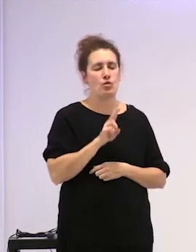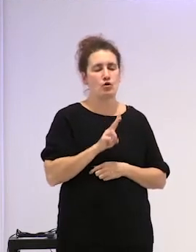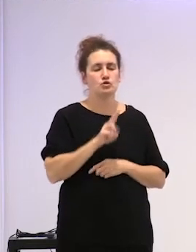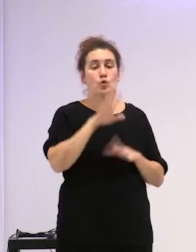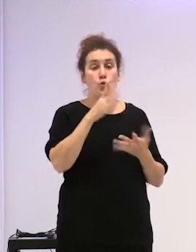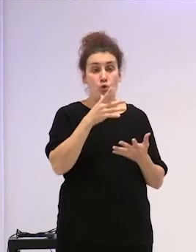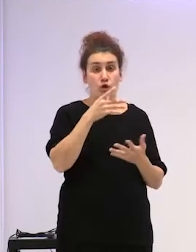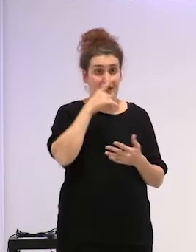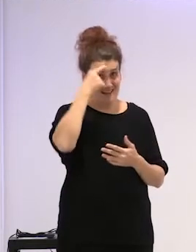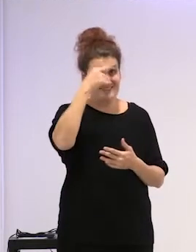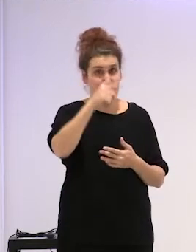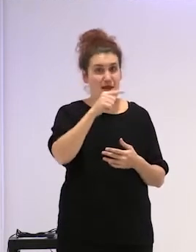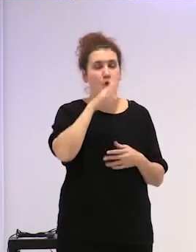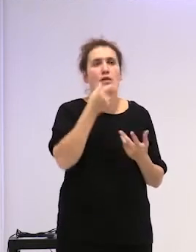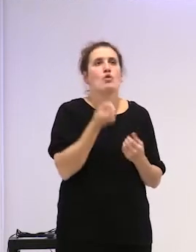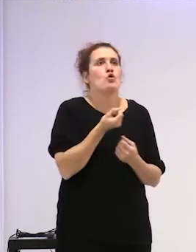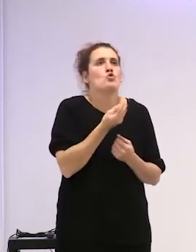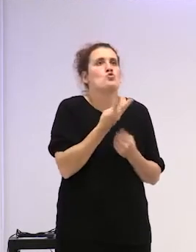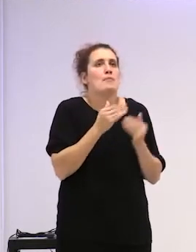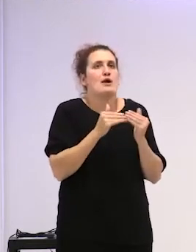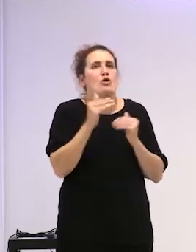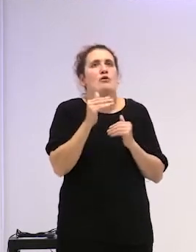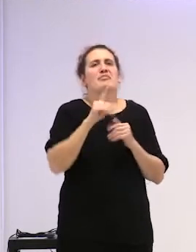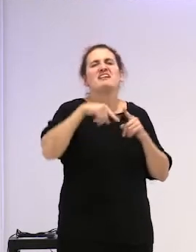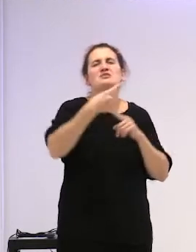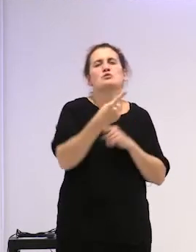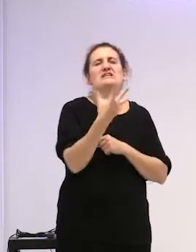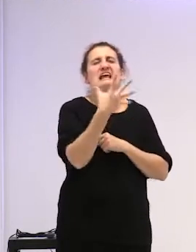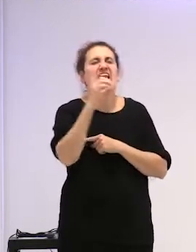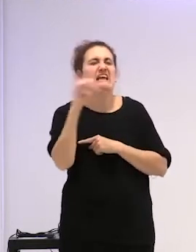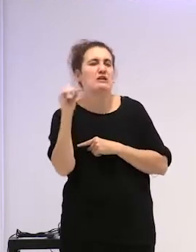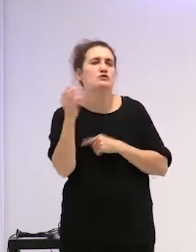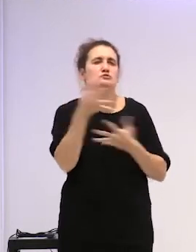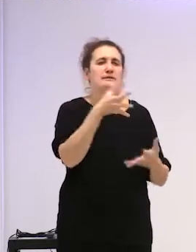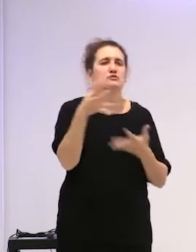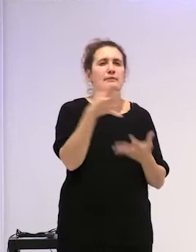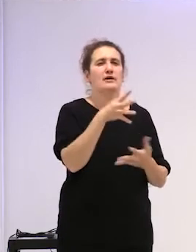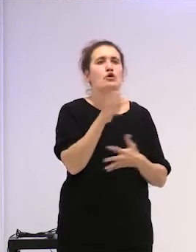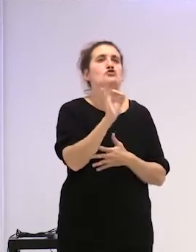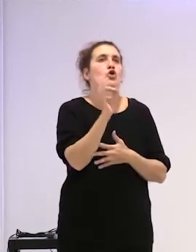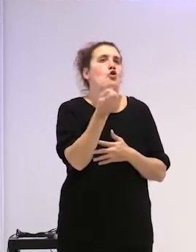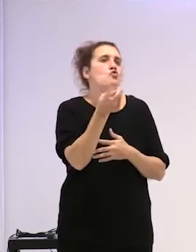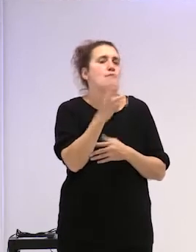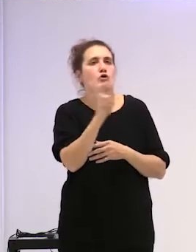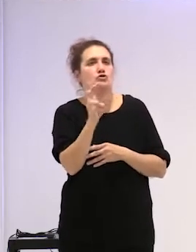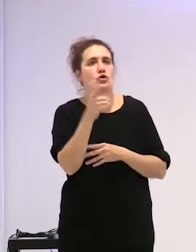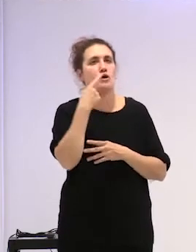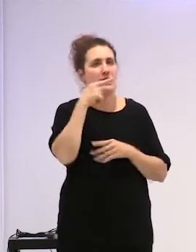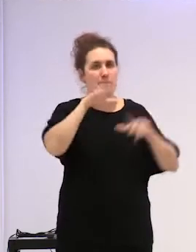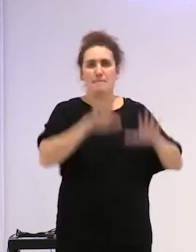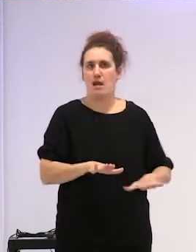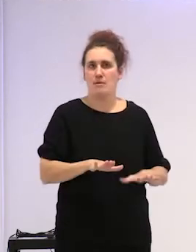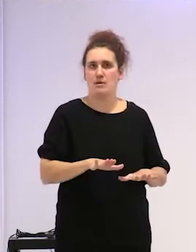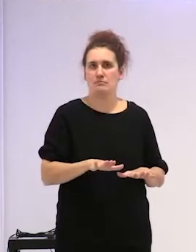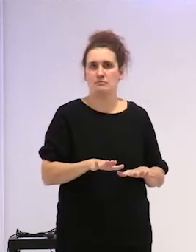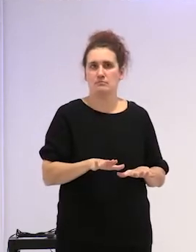cierto número, generalmente después de 500 o un cierto número, eso iba a parar